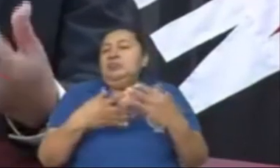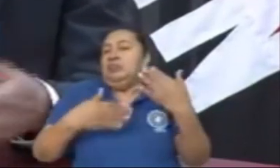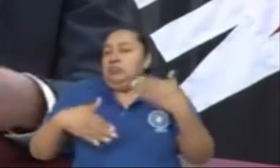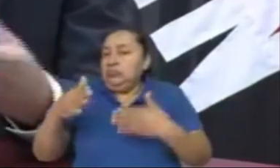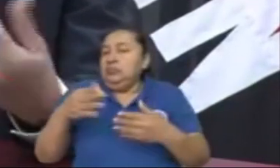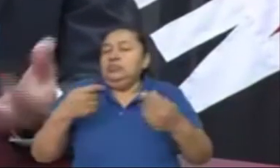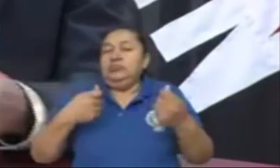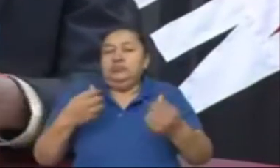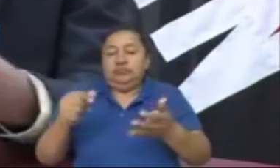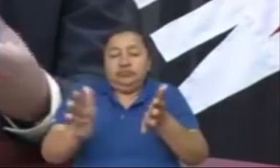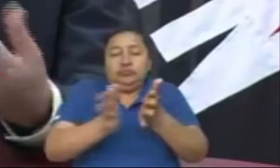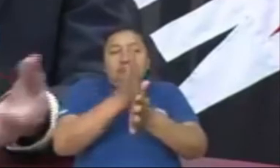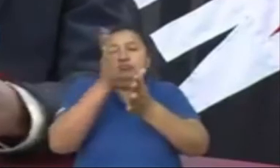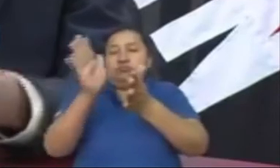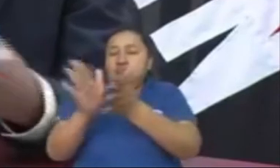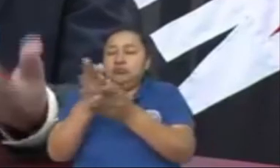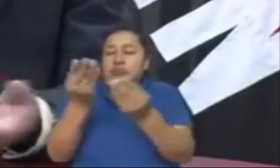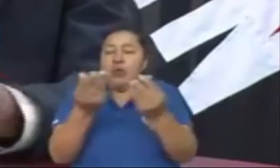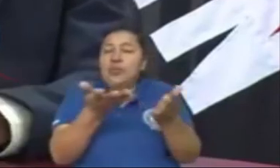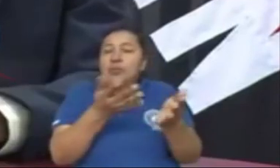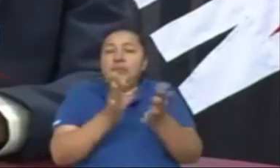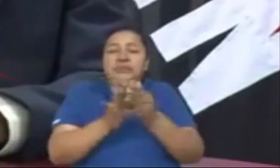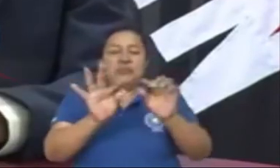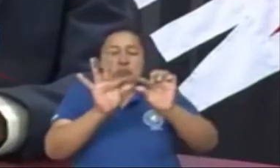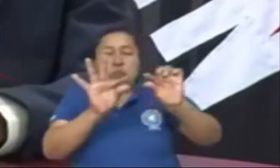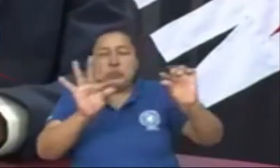del concreto, del cemento, del acero,